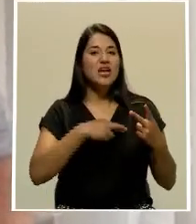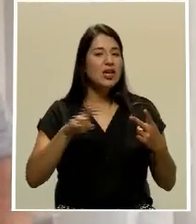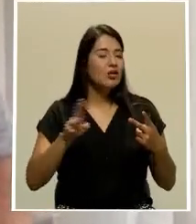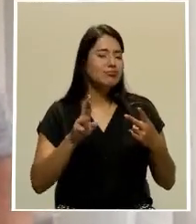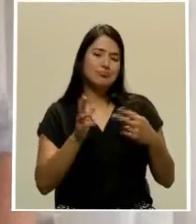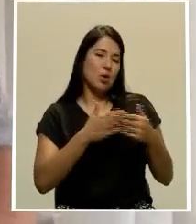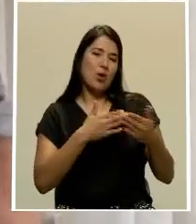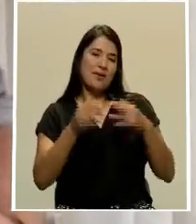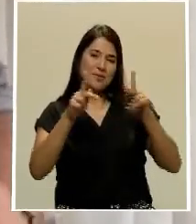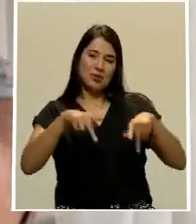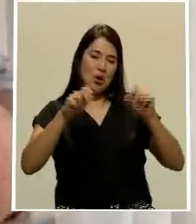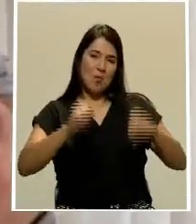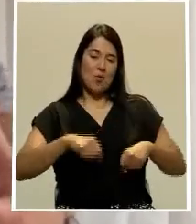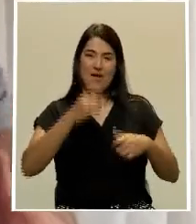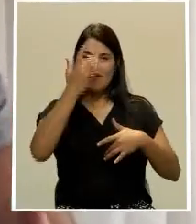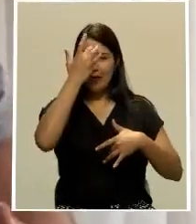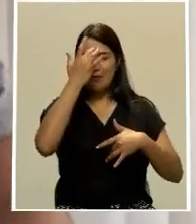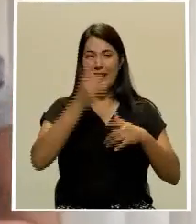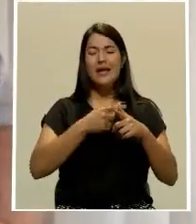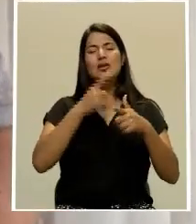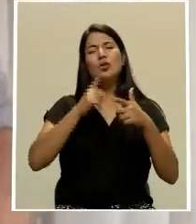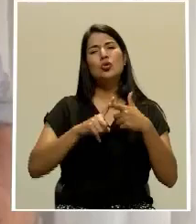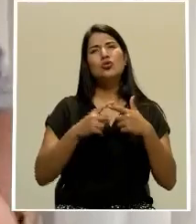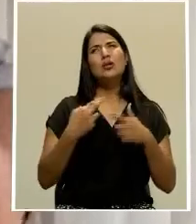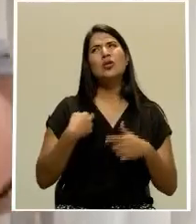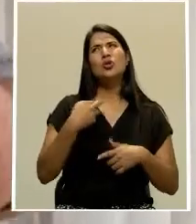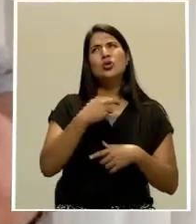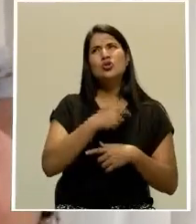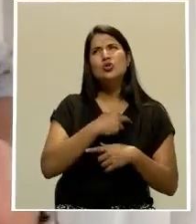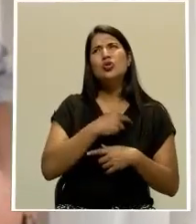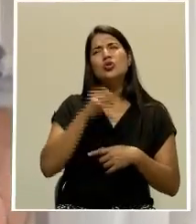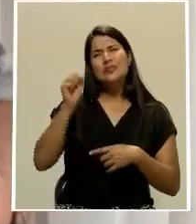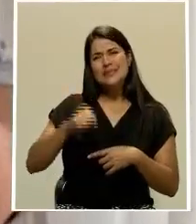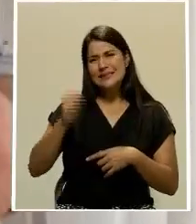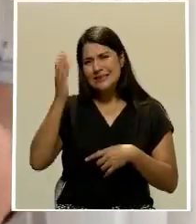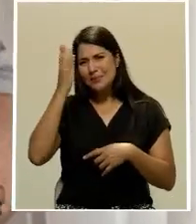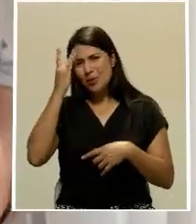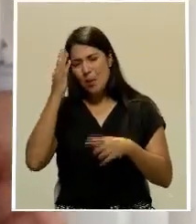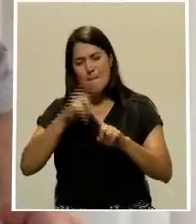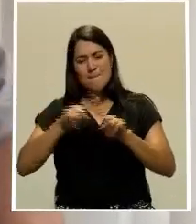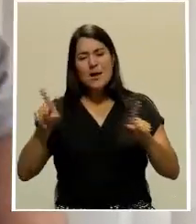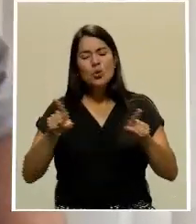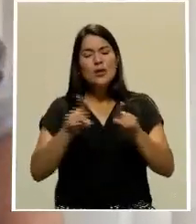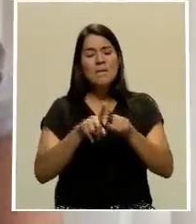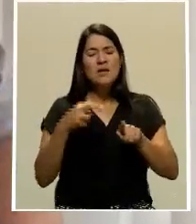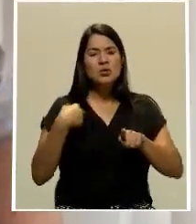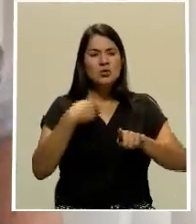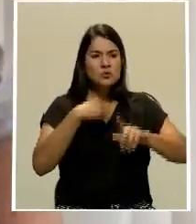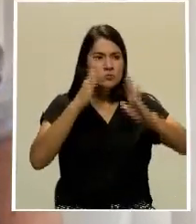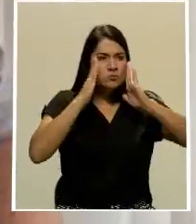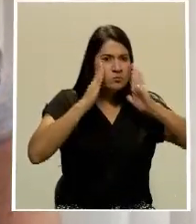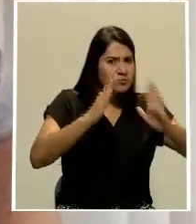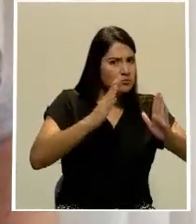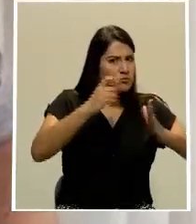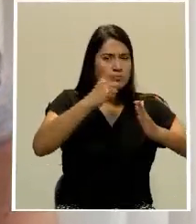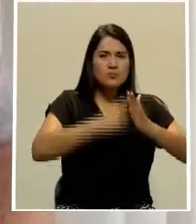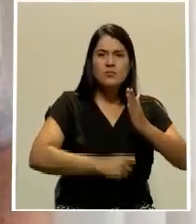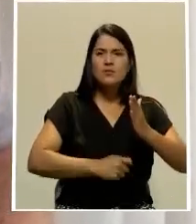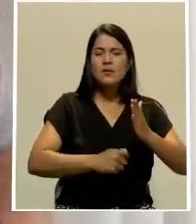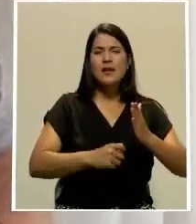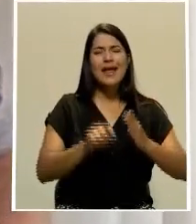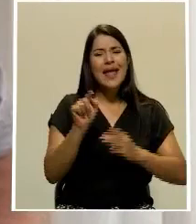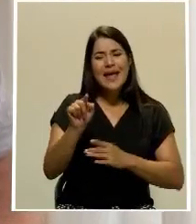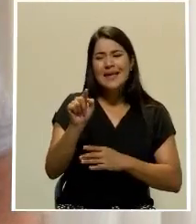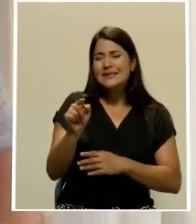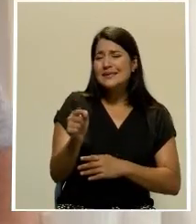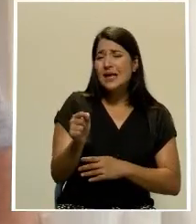preocuparnos, nos hemos ocupado en que esto sea uno de los